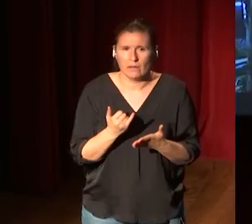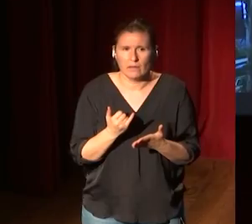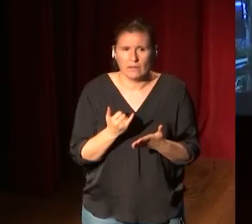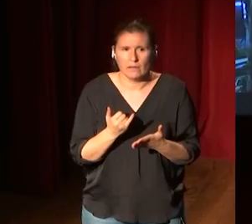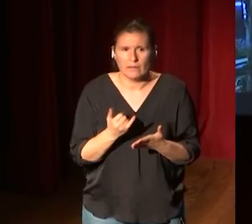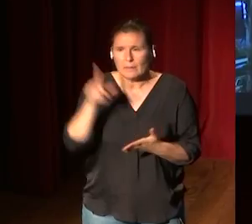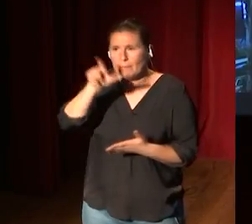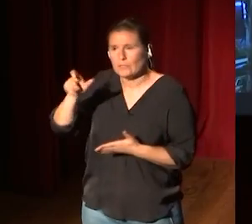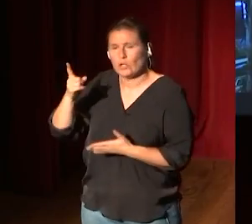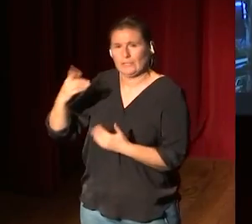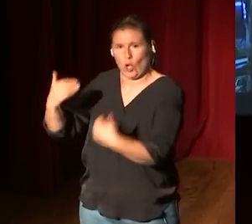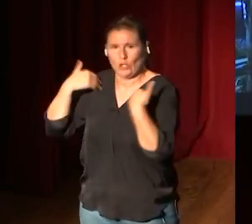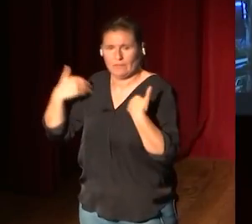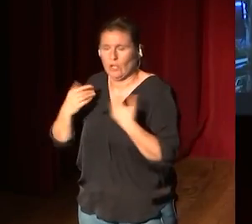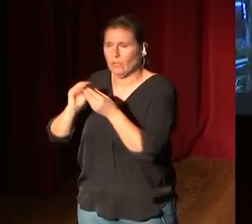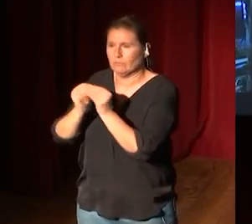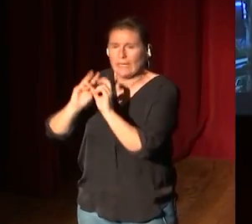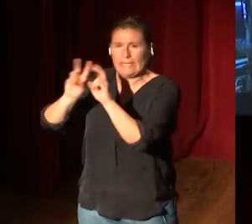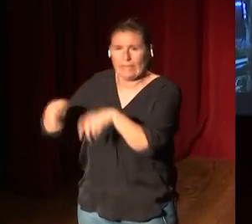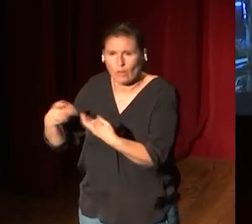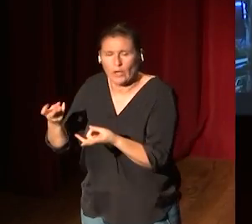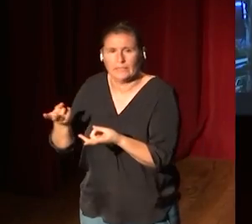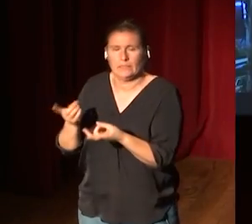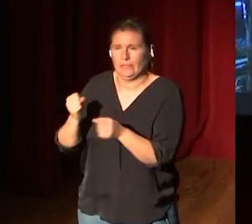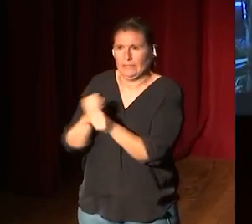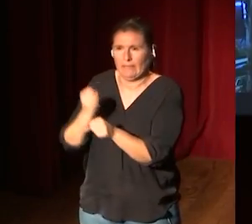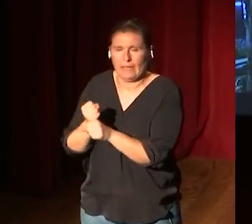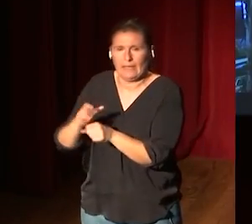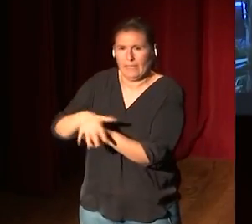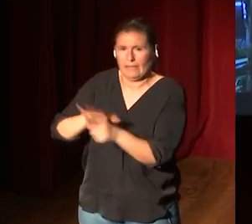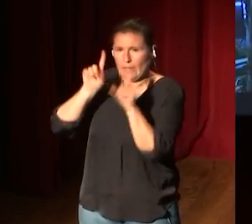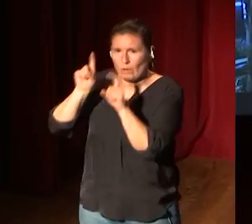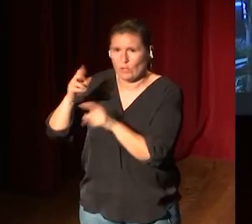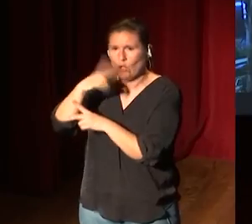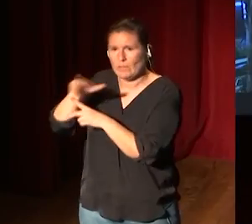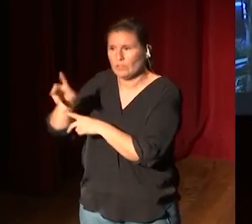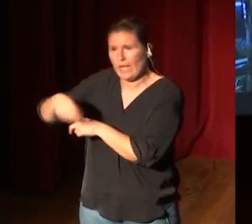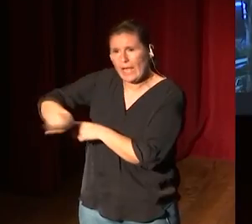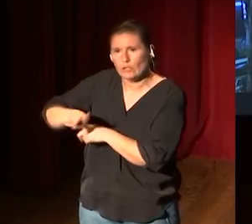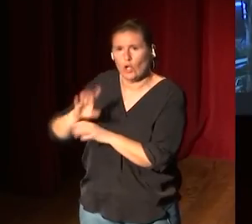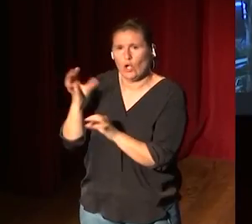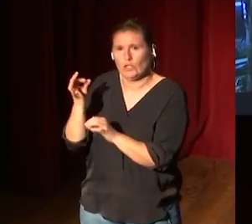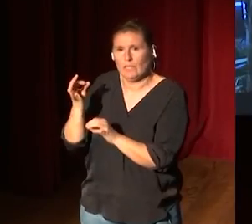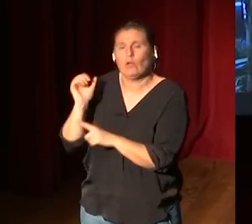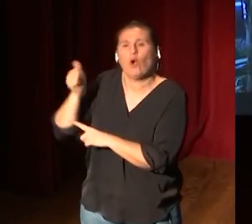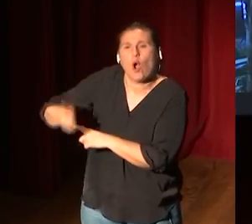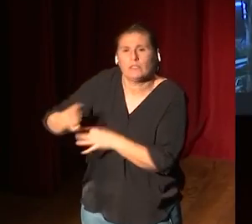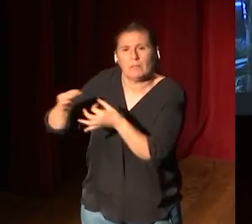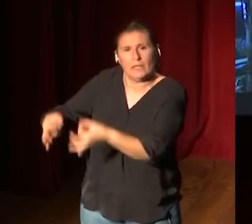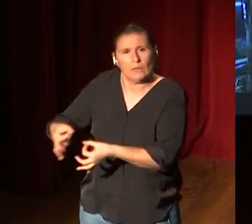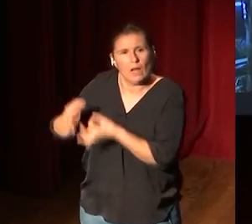los conservadores los restauradores los que trabajan en educación de los museos sigan haciéndolo de siempre